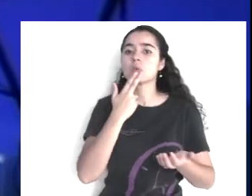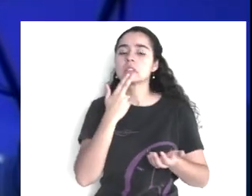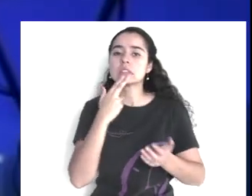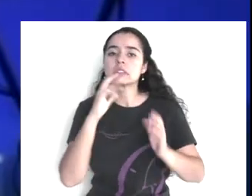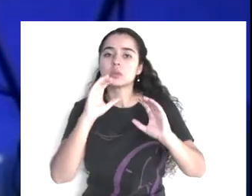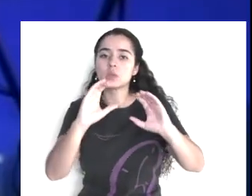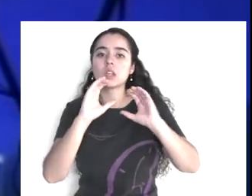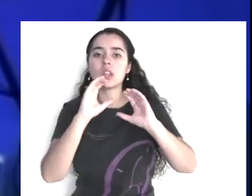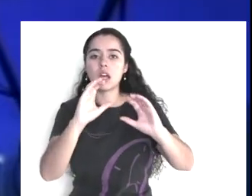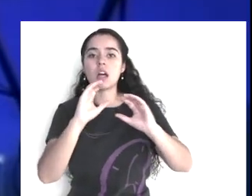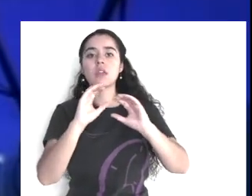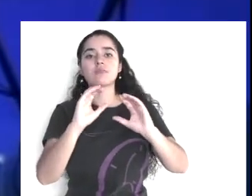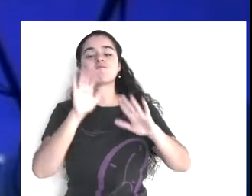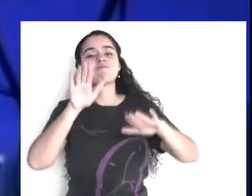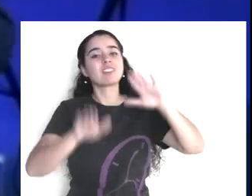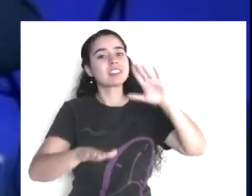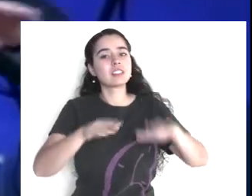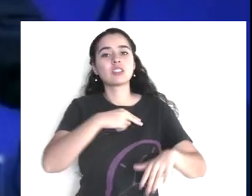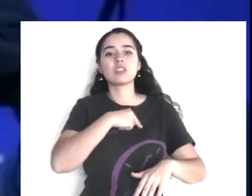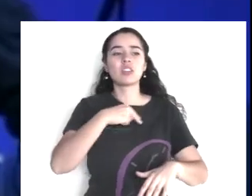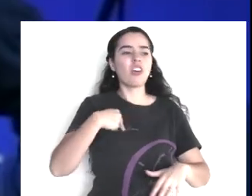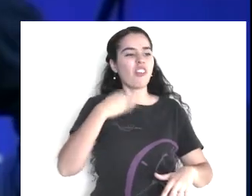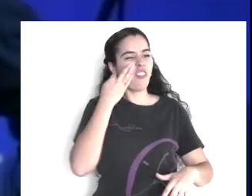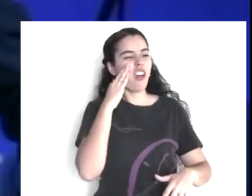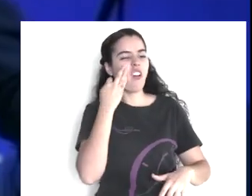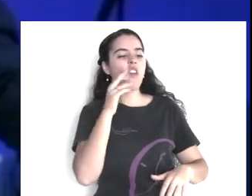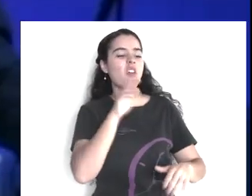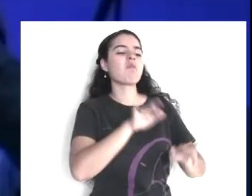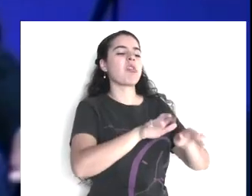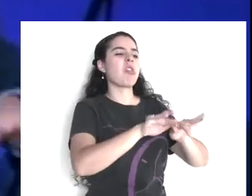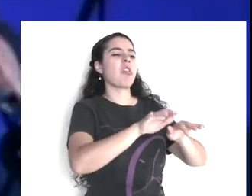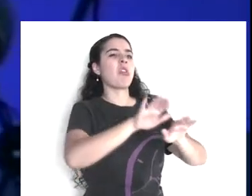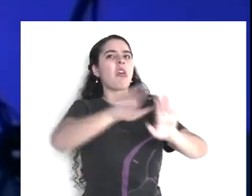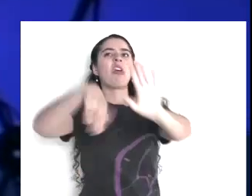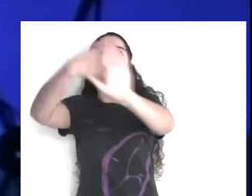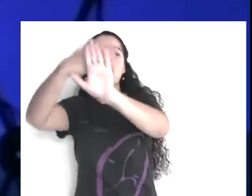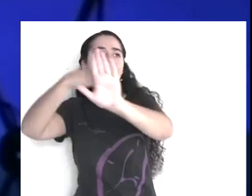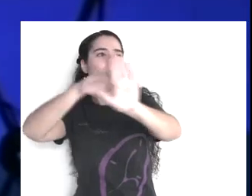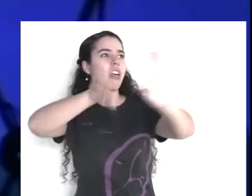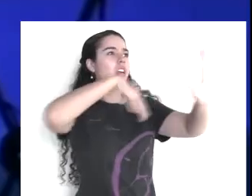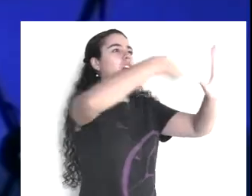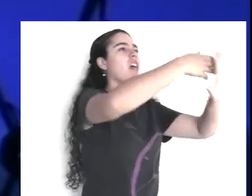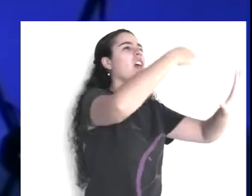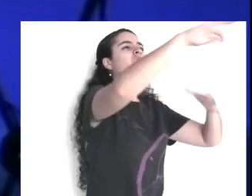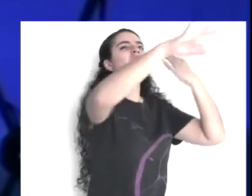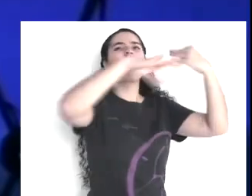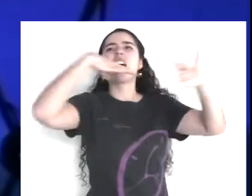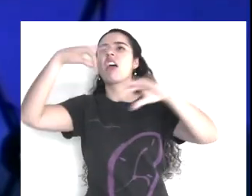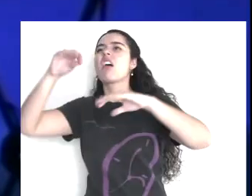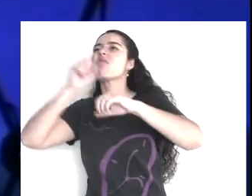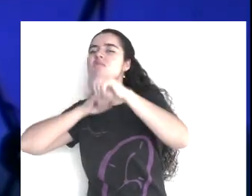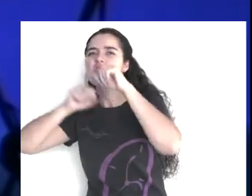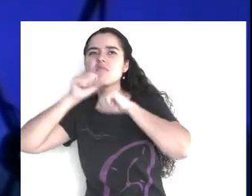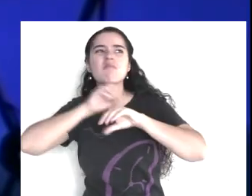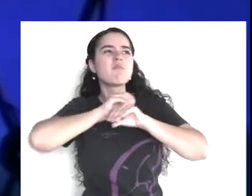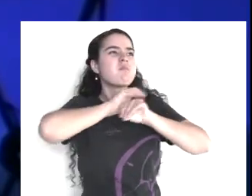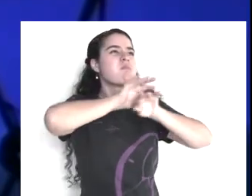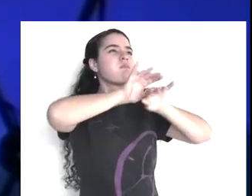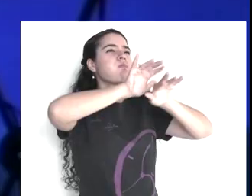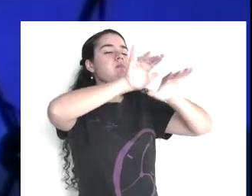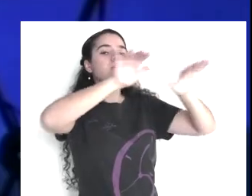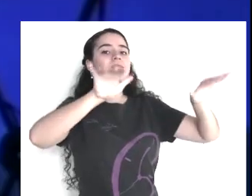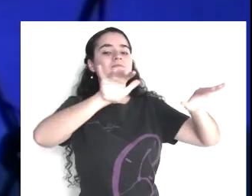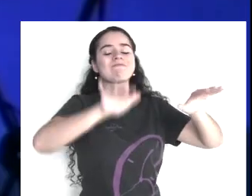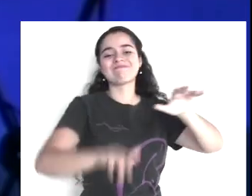de una manera, totalmente, indiscriminada, si tú tienes, si un blog, o una página, en